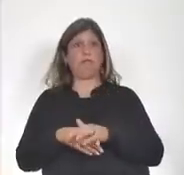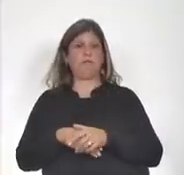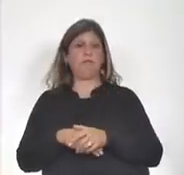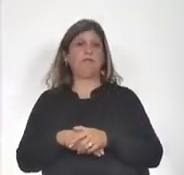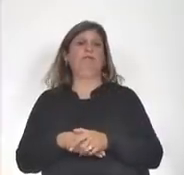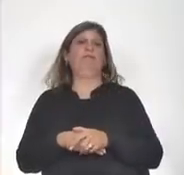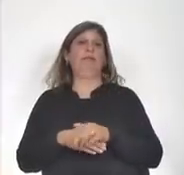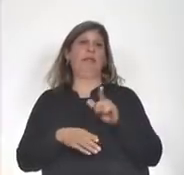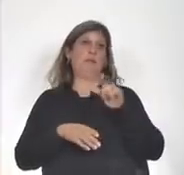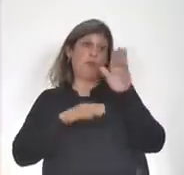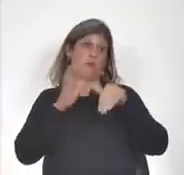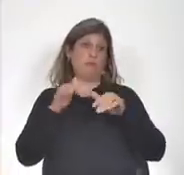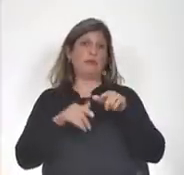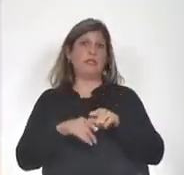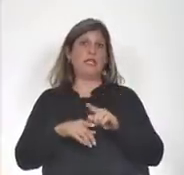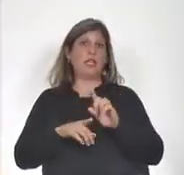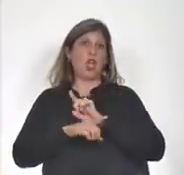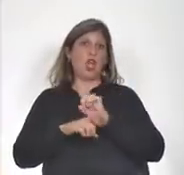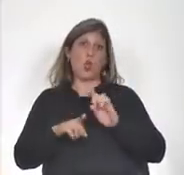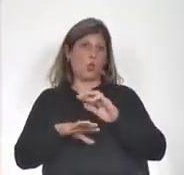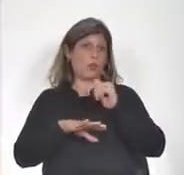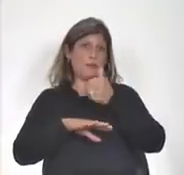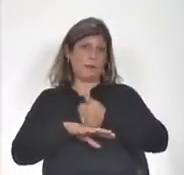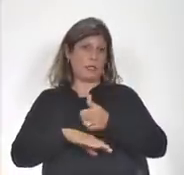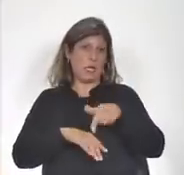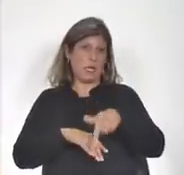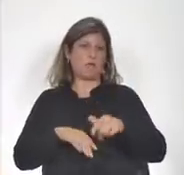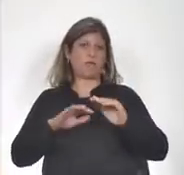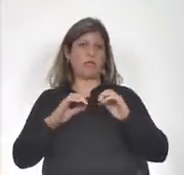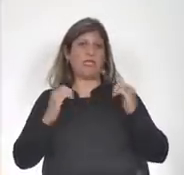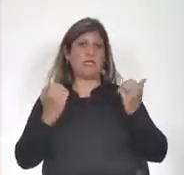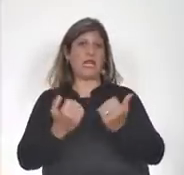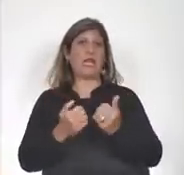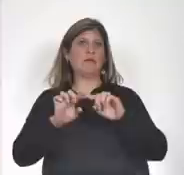convocatoria, no se encuentra él en sala.